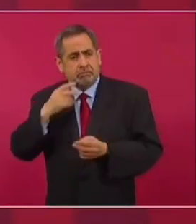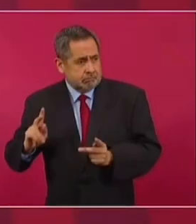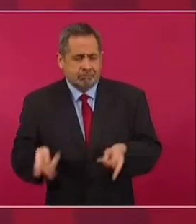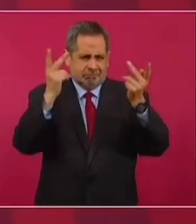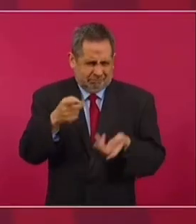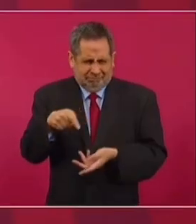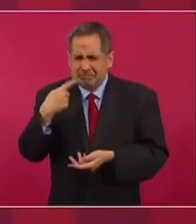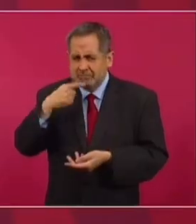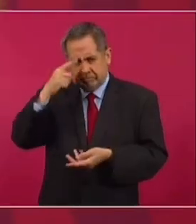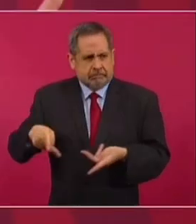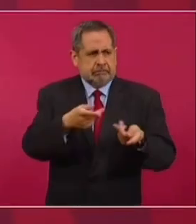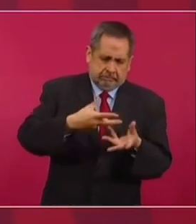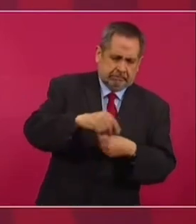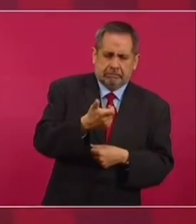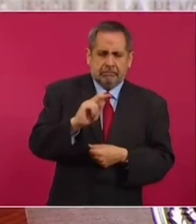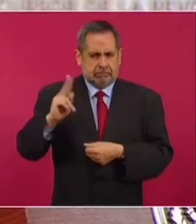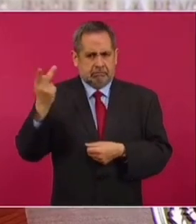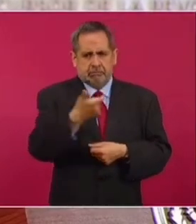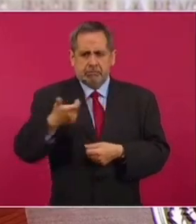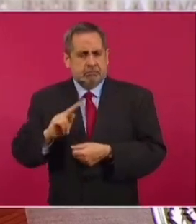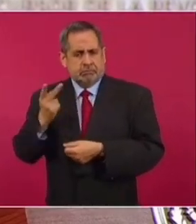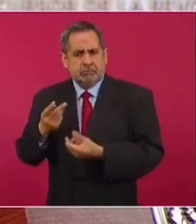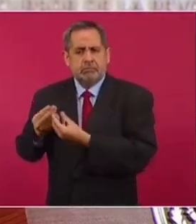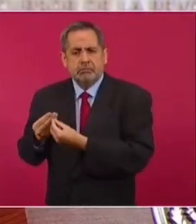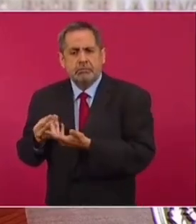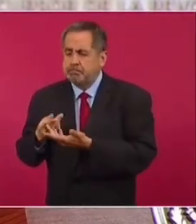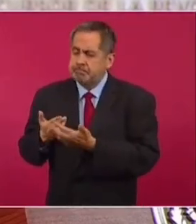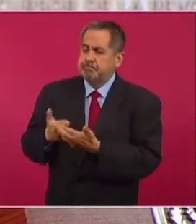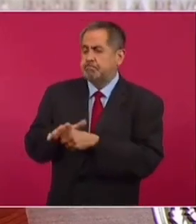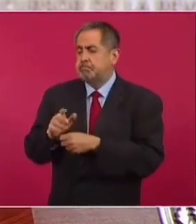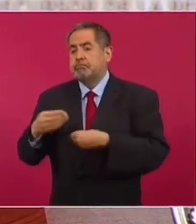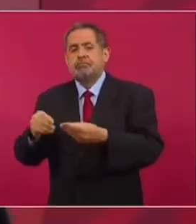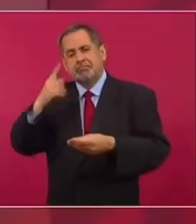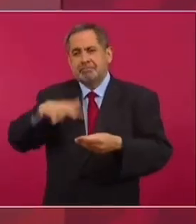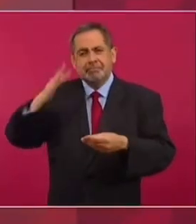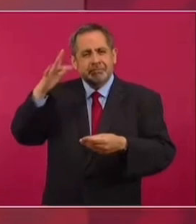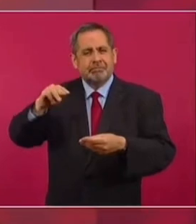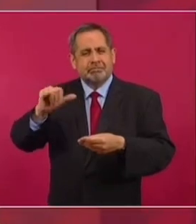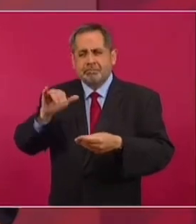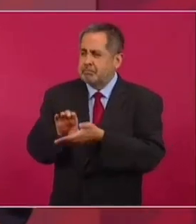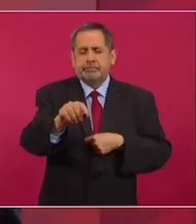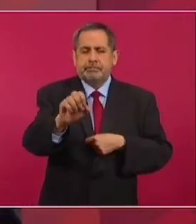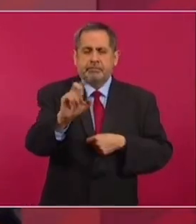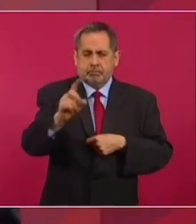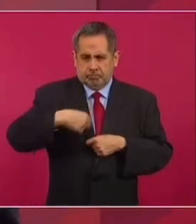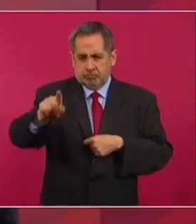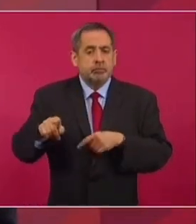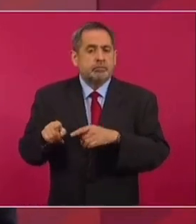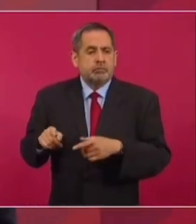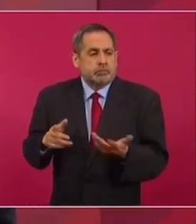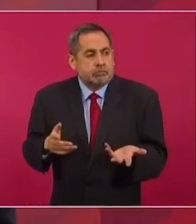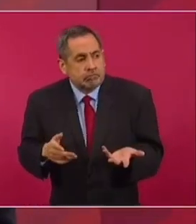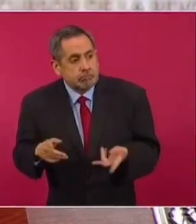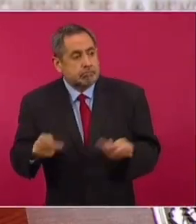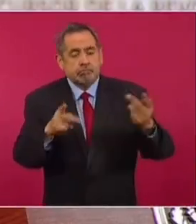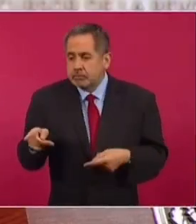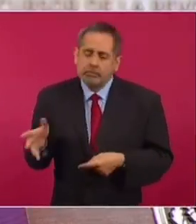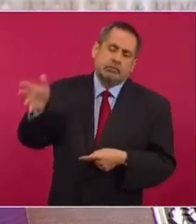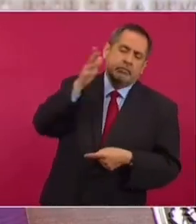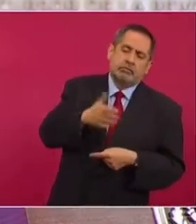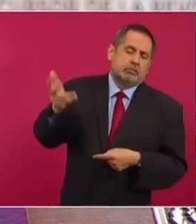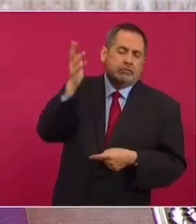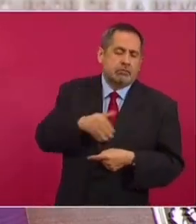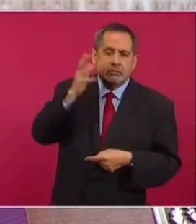para sacar recursos, para financiar la presa de Santa María en Sinaloa, que estamos construyendo. Y no hay quien pague eso.